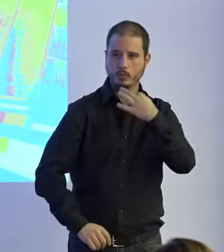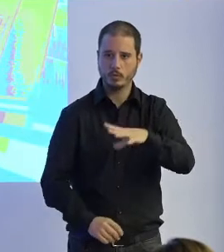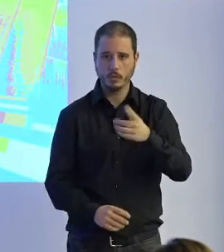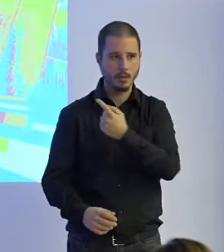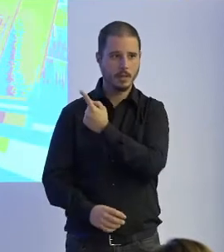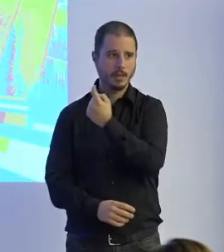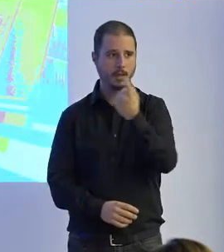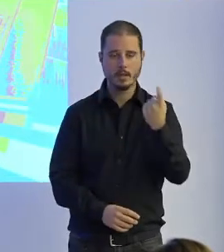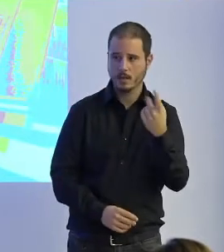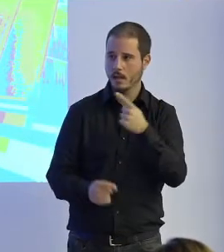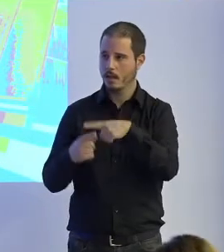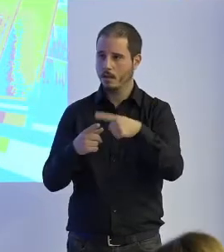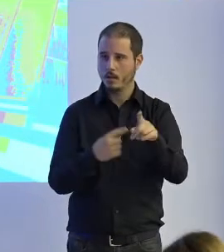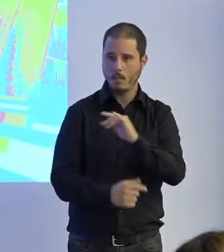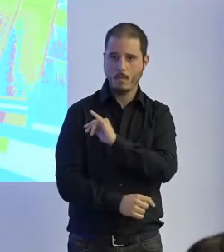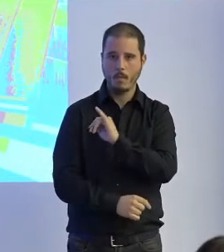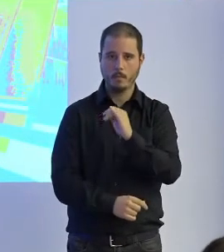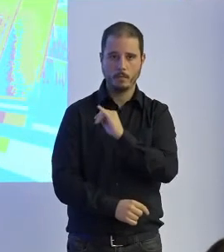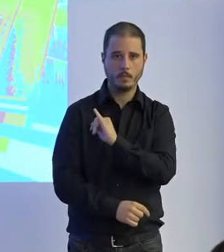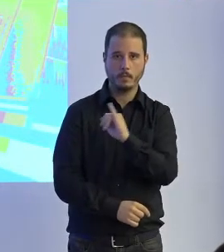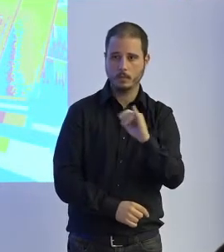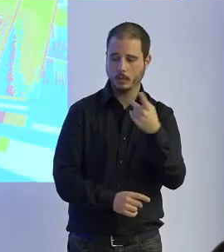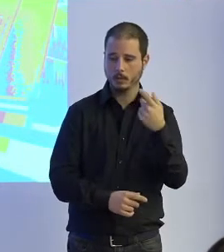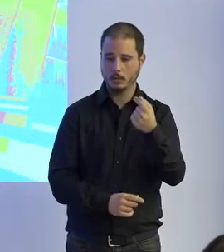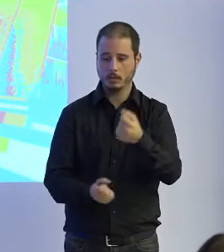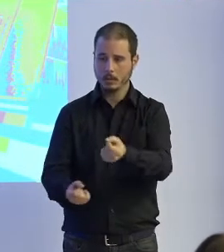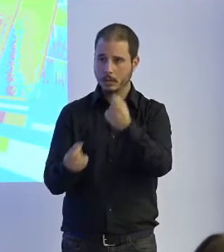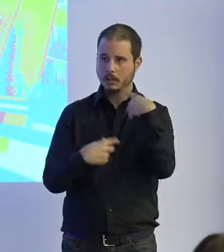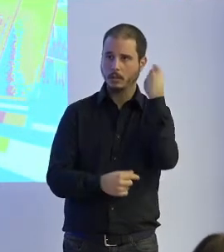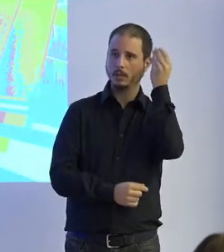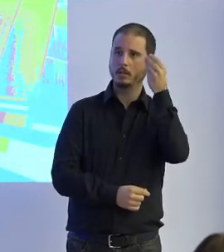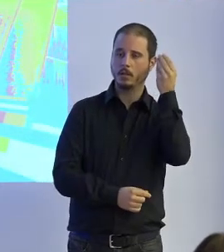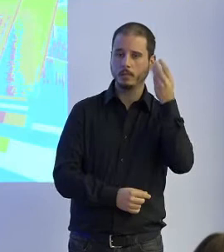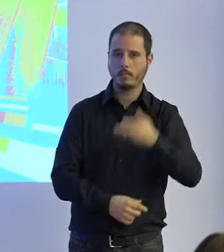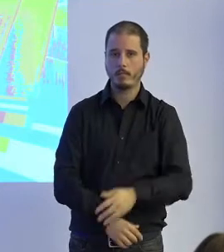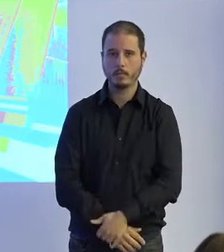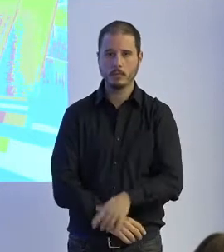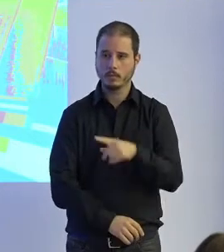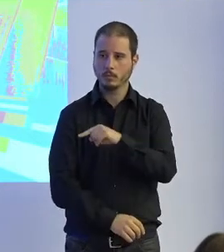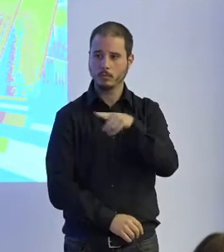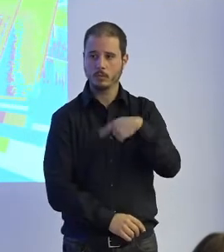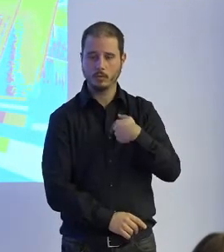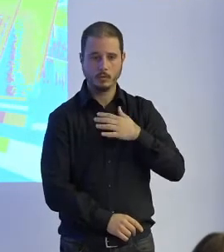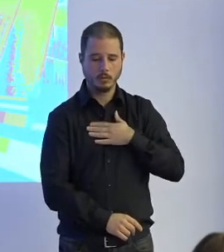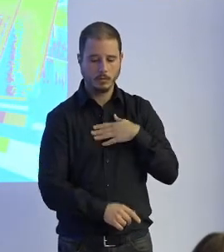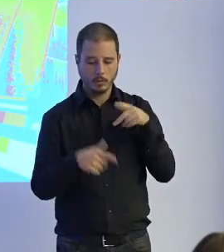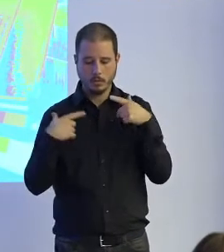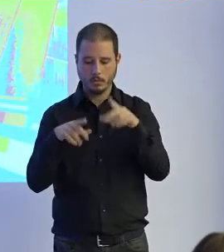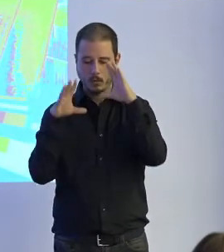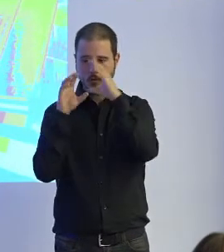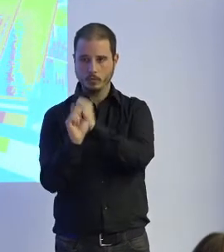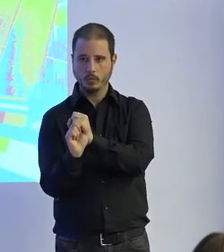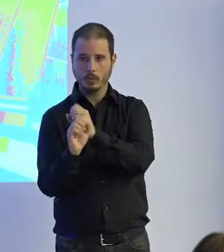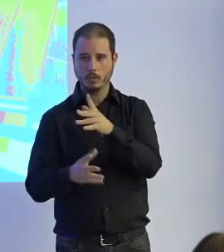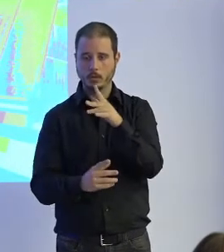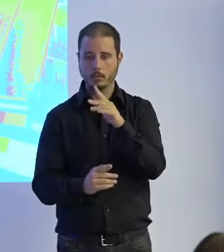y diferentes visiones y a nosotros esto nos permite reflexionar porque estamos muchas veces en nuestro ámbito de todas maneras